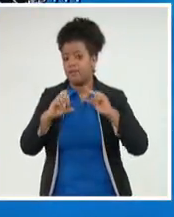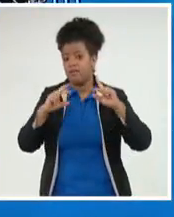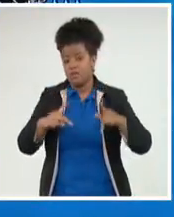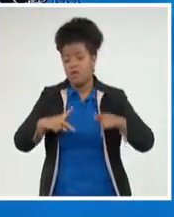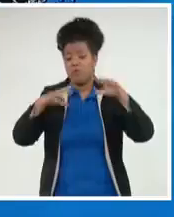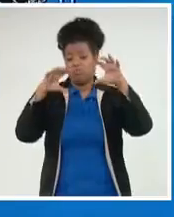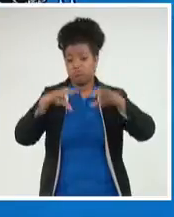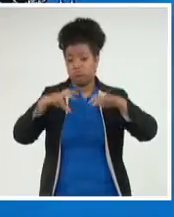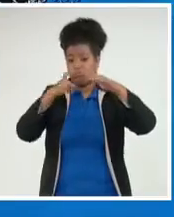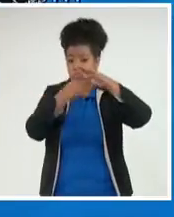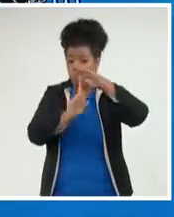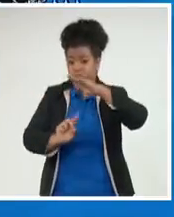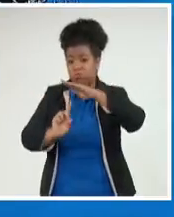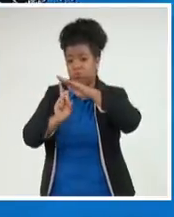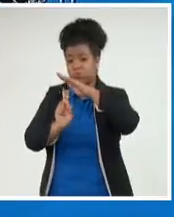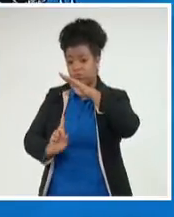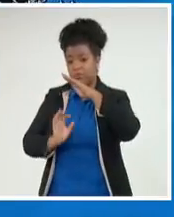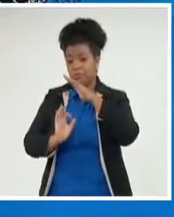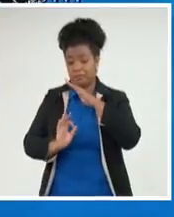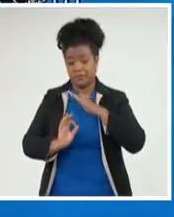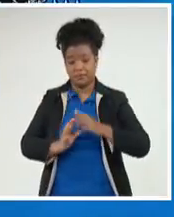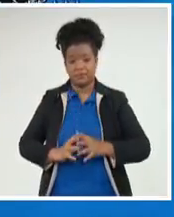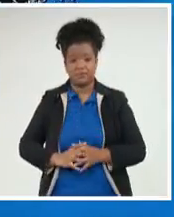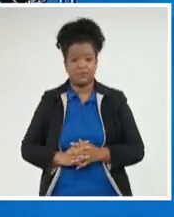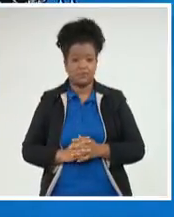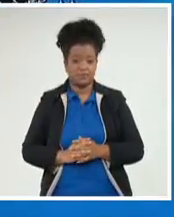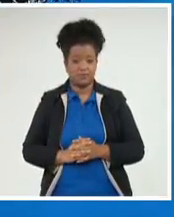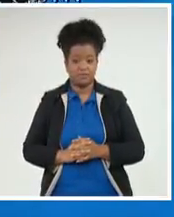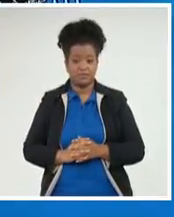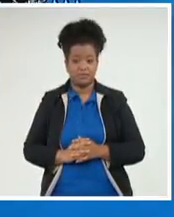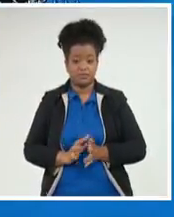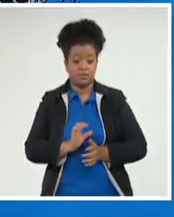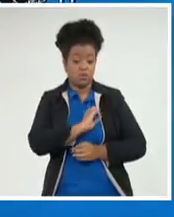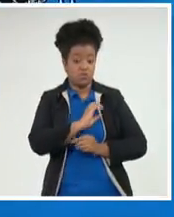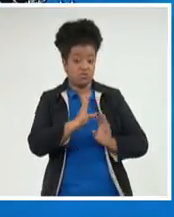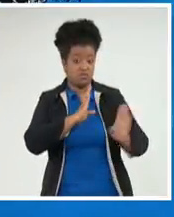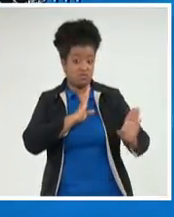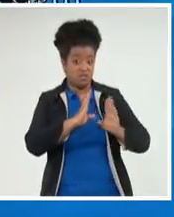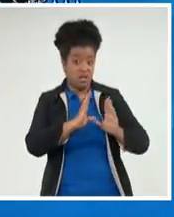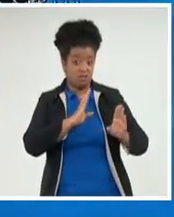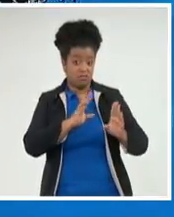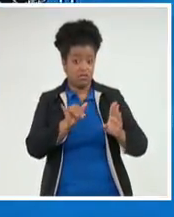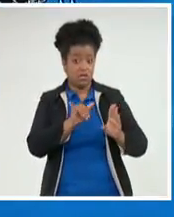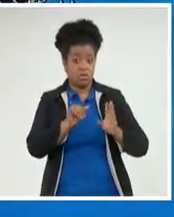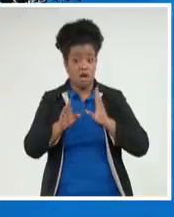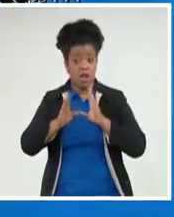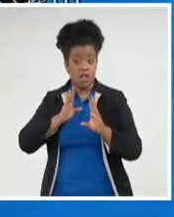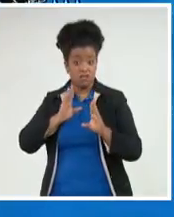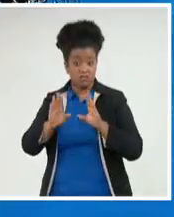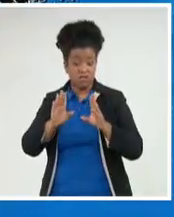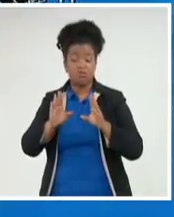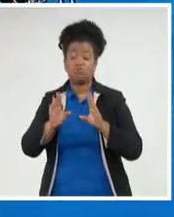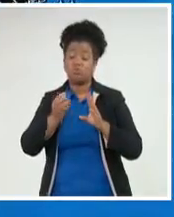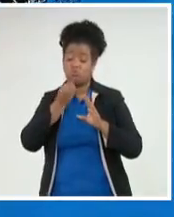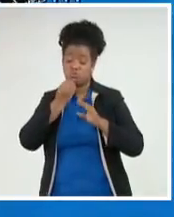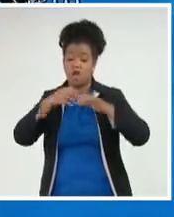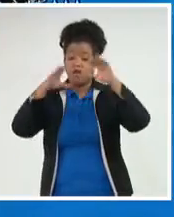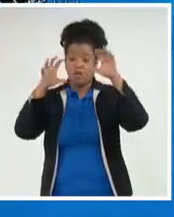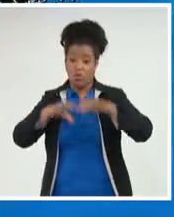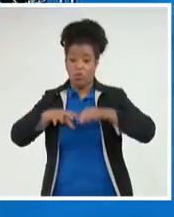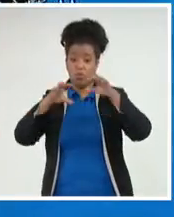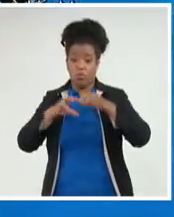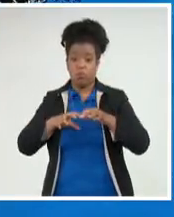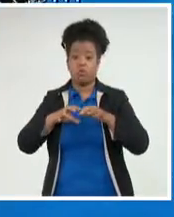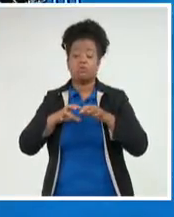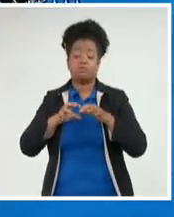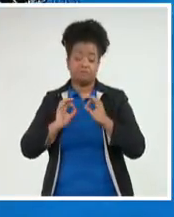y tormentas eléctricas a localidades del interior y sur del occidente. Son más numerosas en el centro y para el oriente,